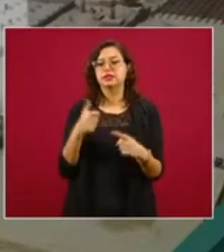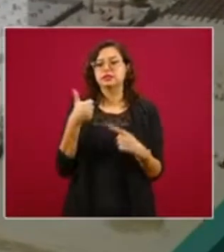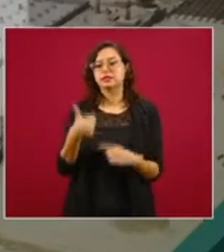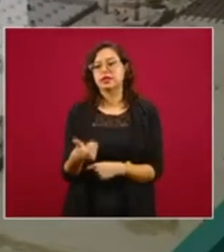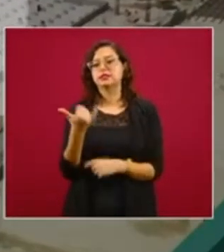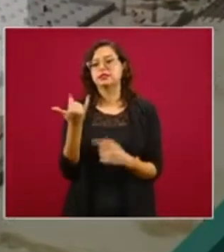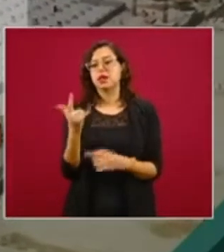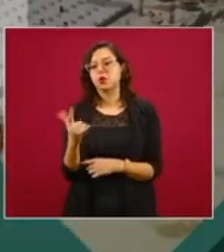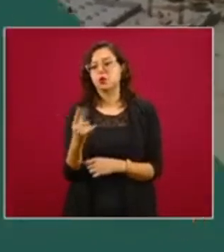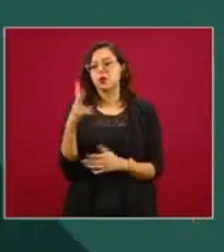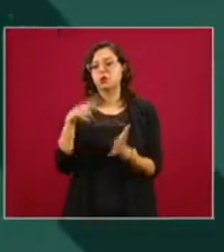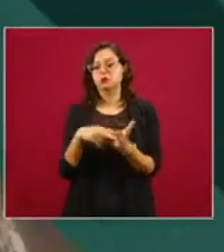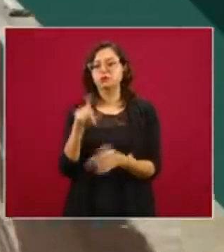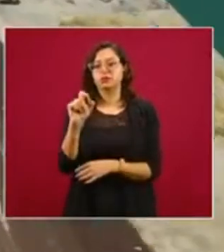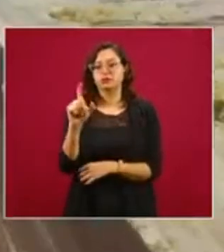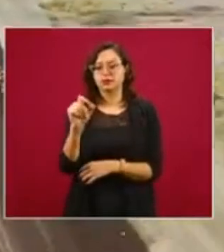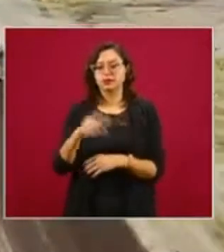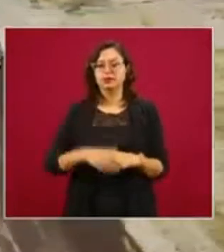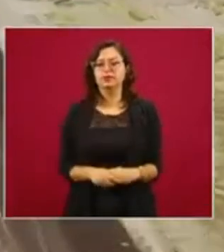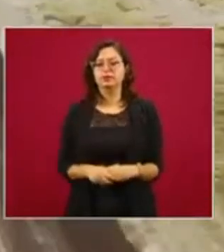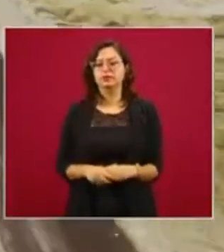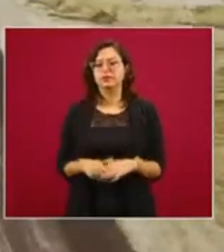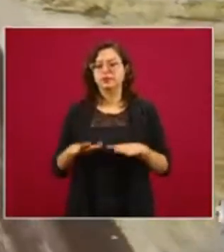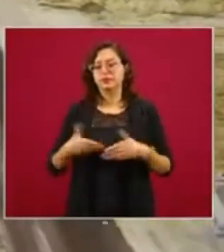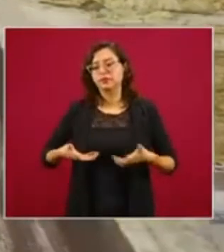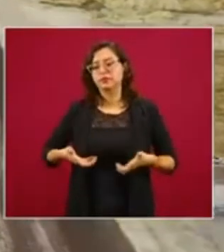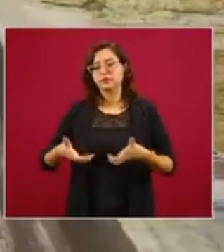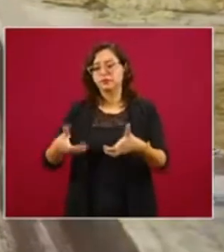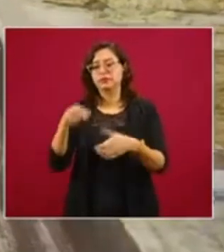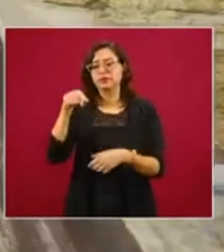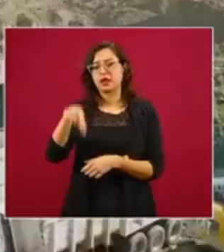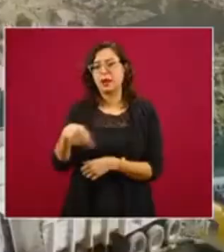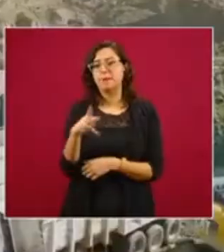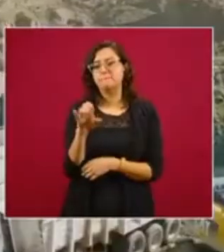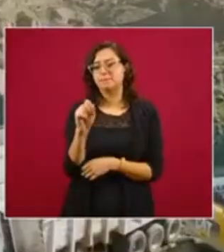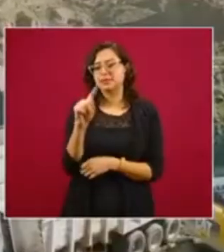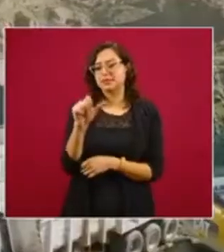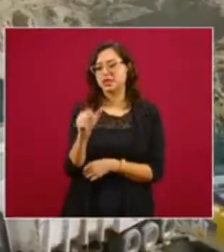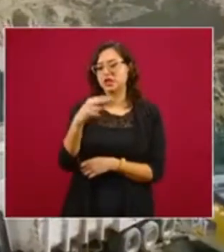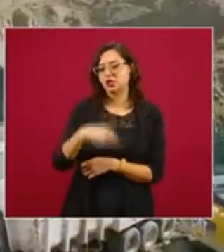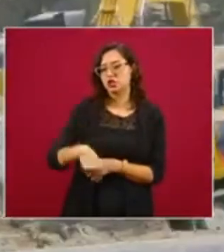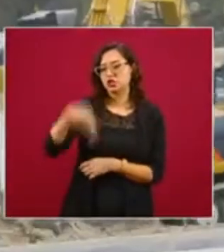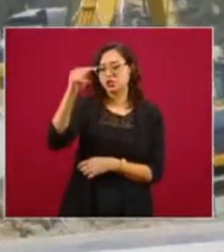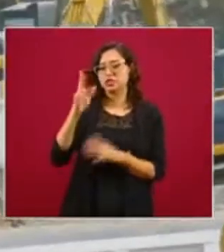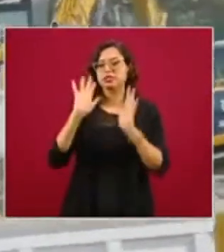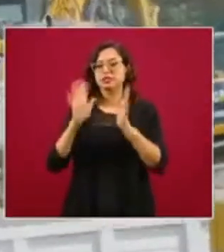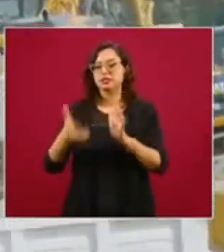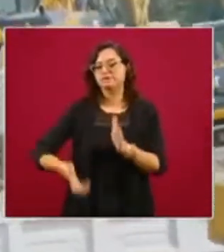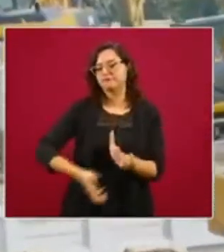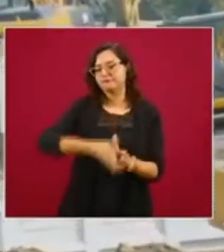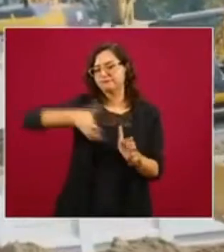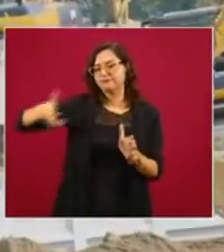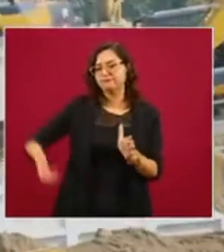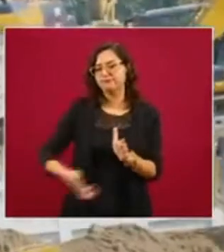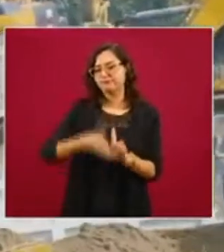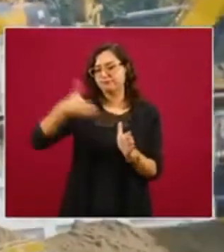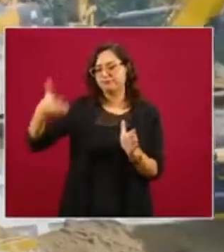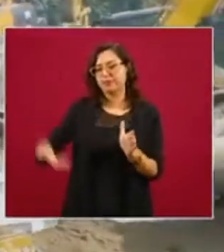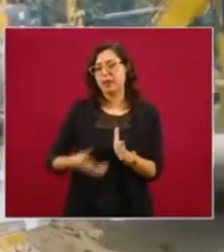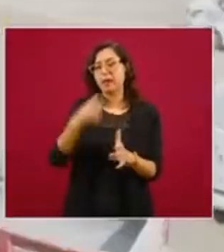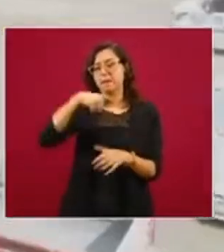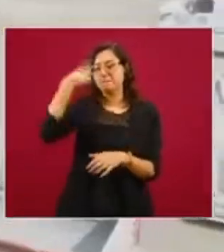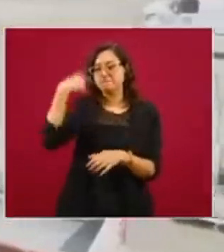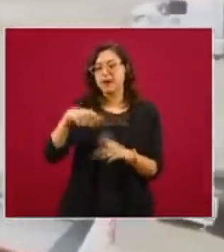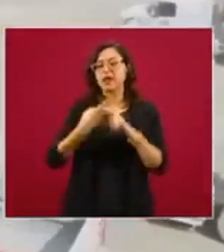julio de 2020. En la pista norte y central plataforma y rodajes se avanza en la excavación en caja para el desplante de la